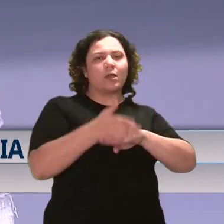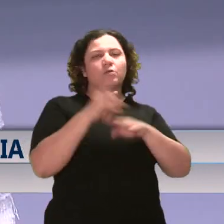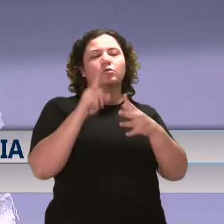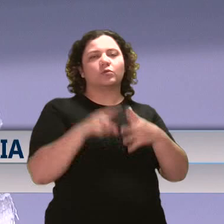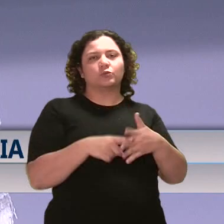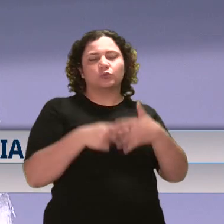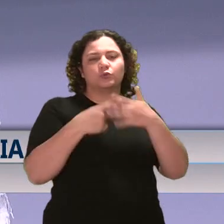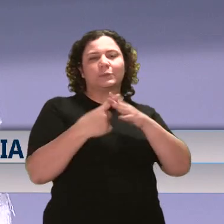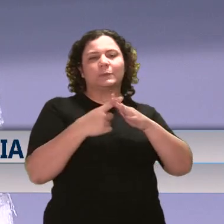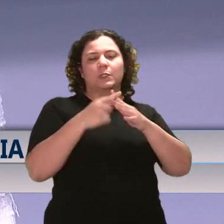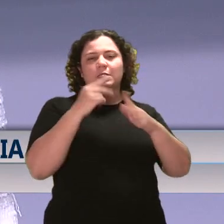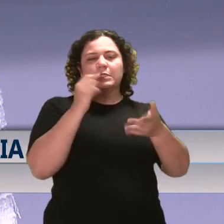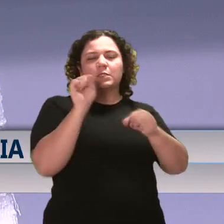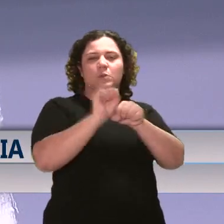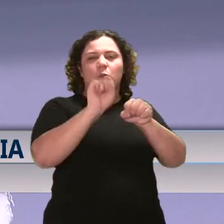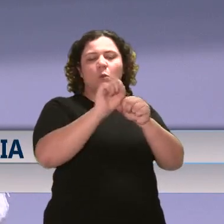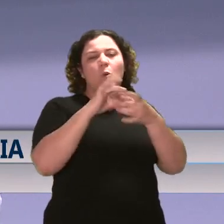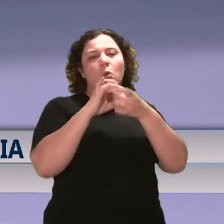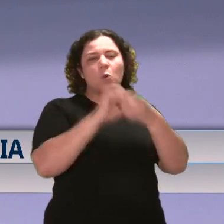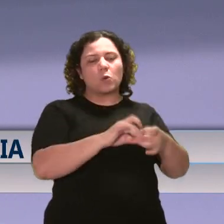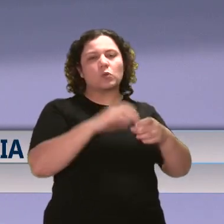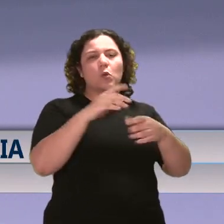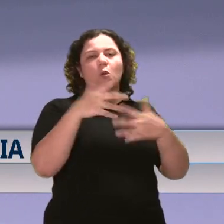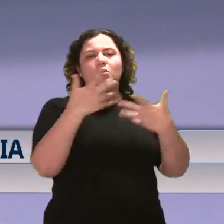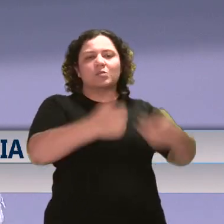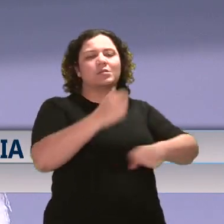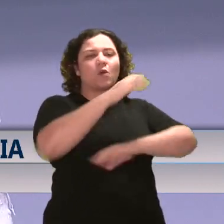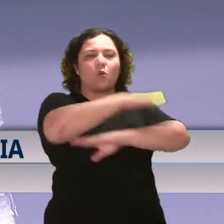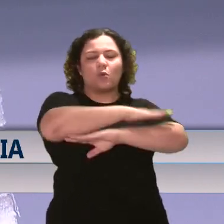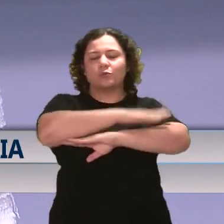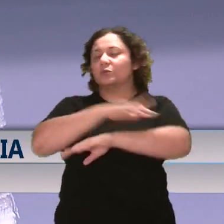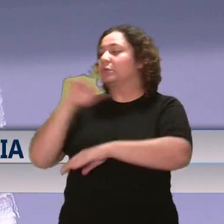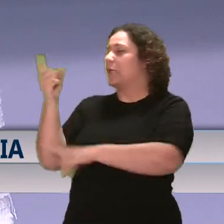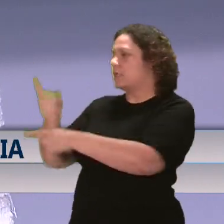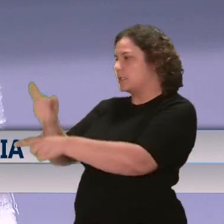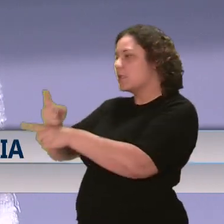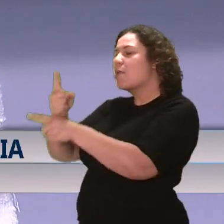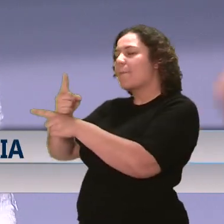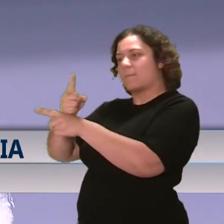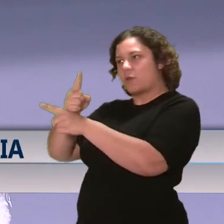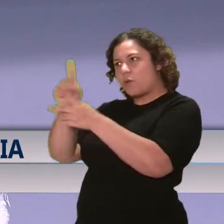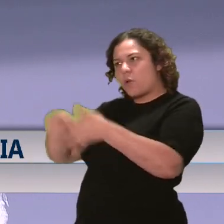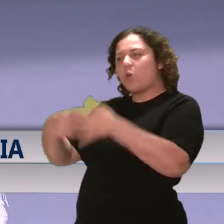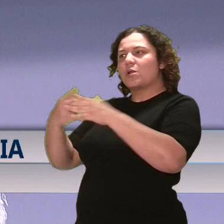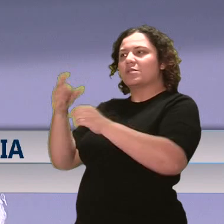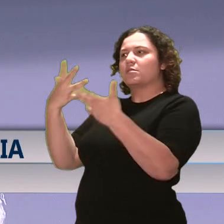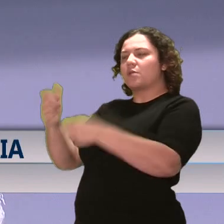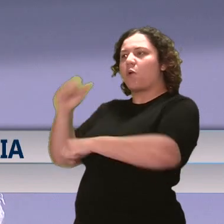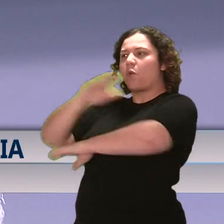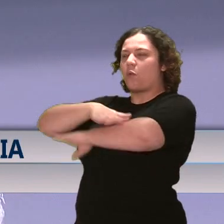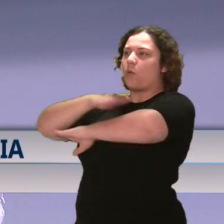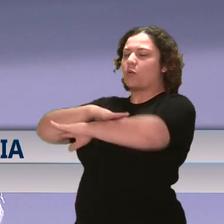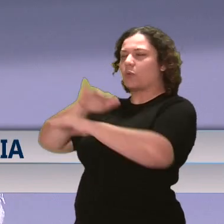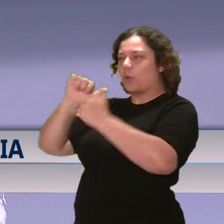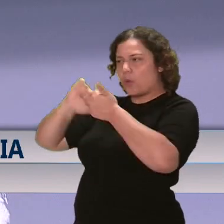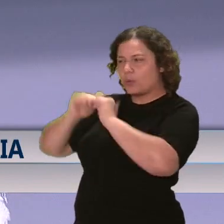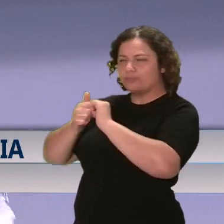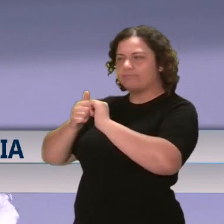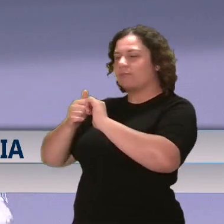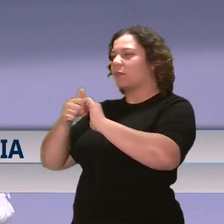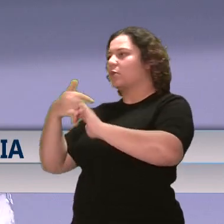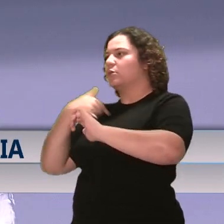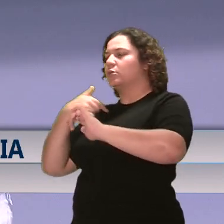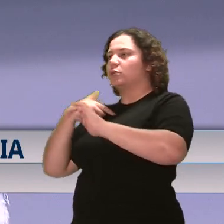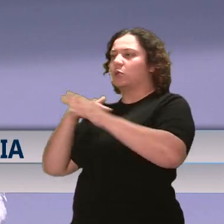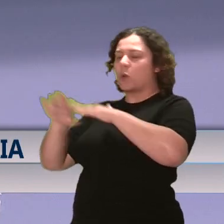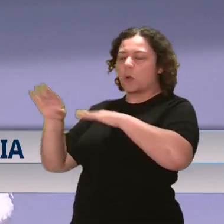Exactamente, la importancia de lo que es salud conductual dentro de este escenario es el aporte de cómo poder estar